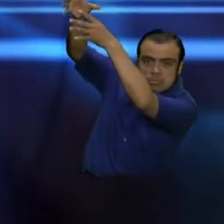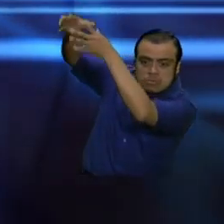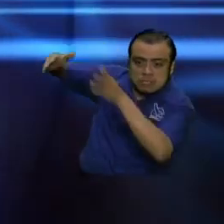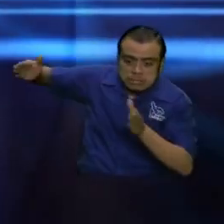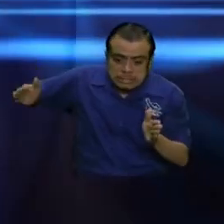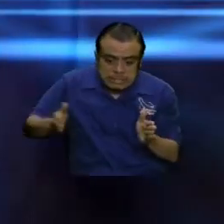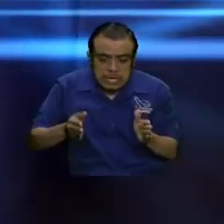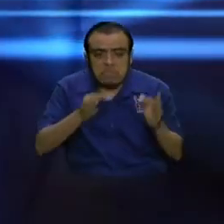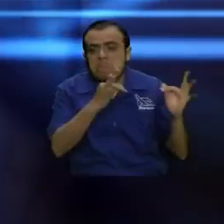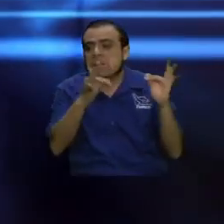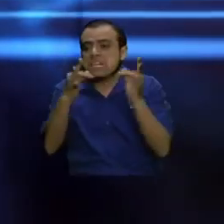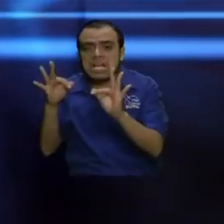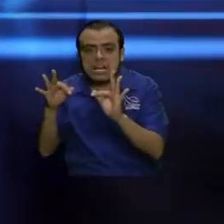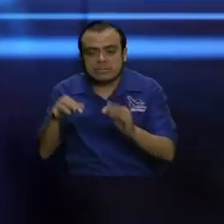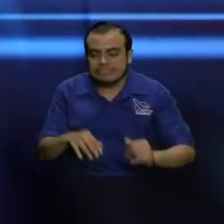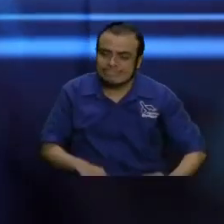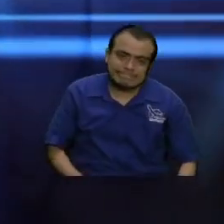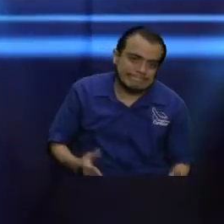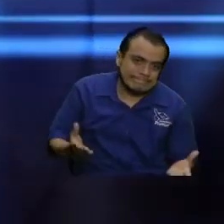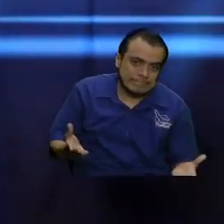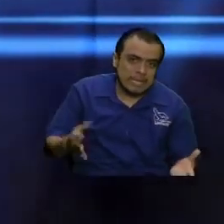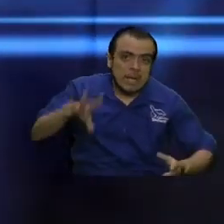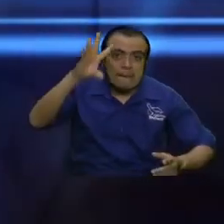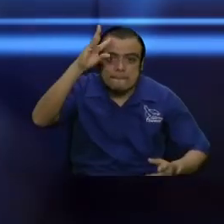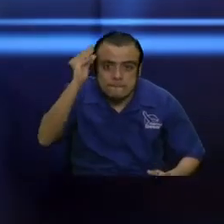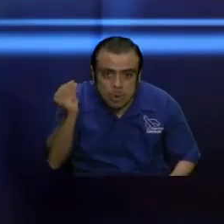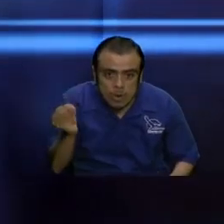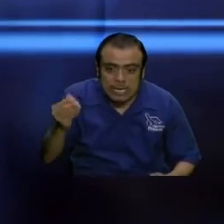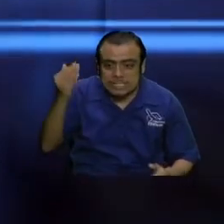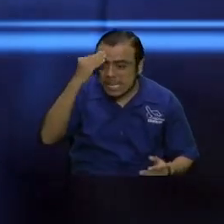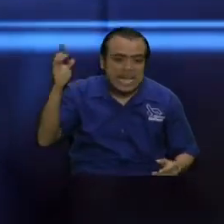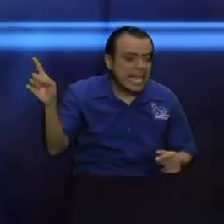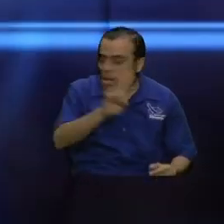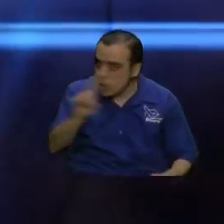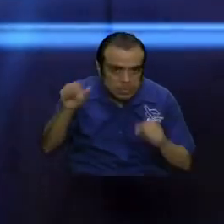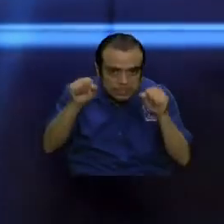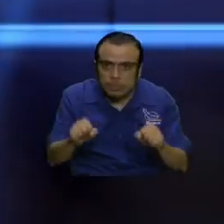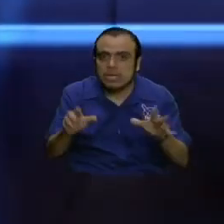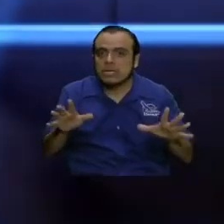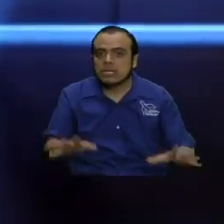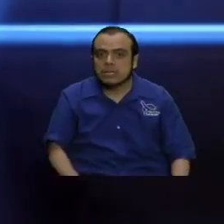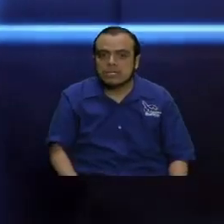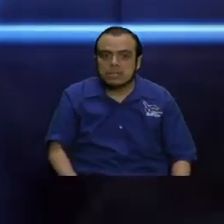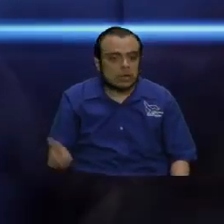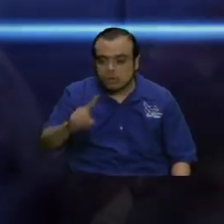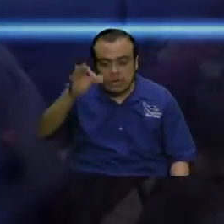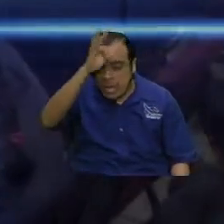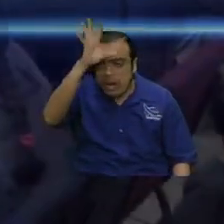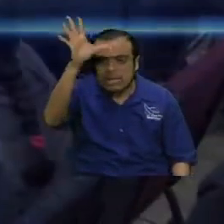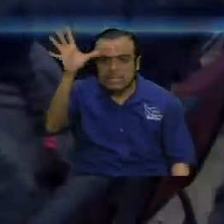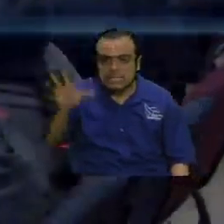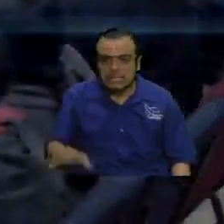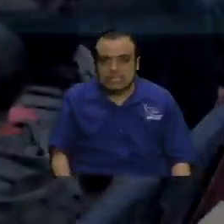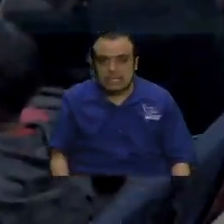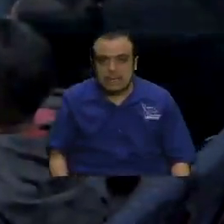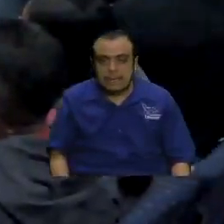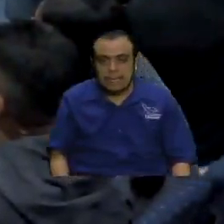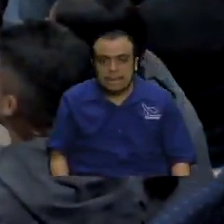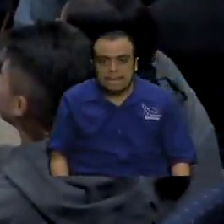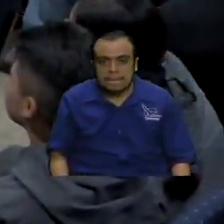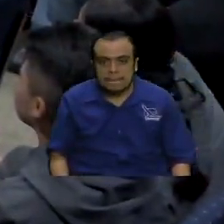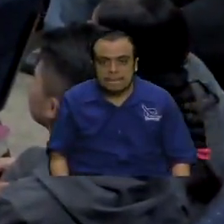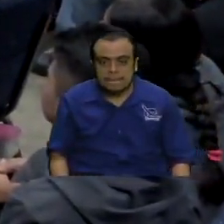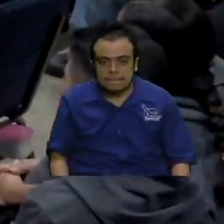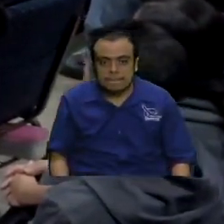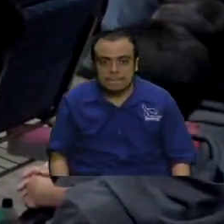y lo ponen porque saben que no es así lo saben no son ignorantes los que son ignorantes esos